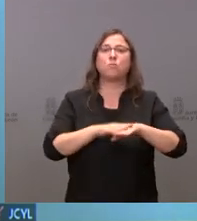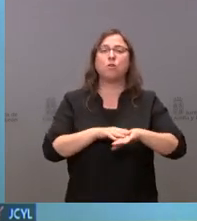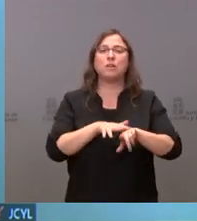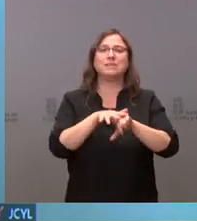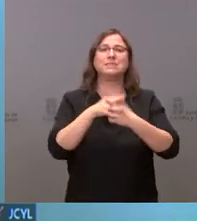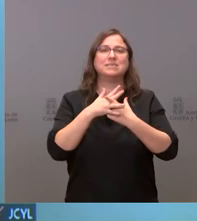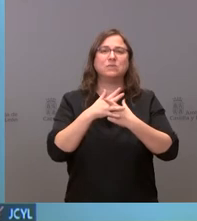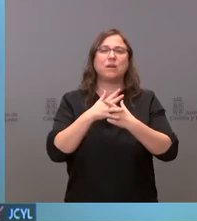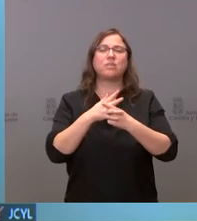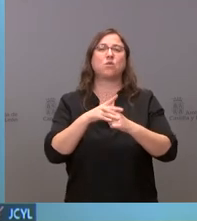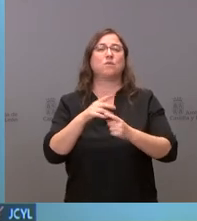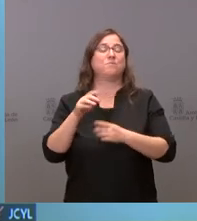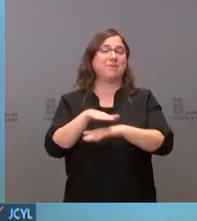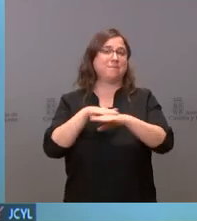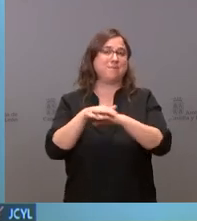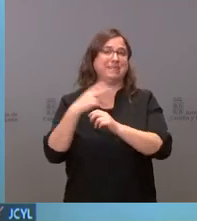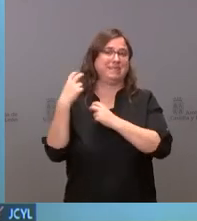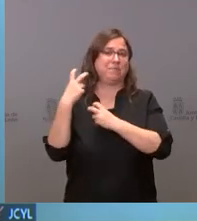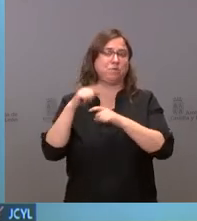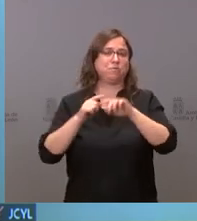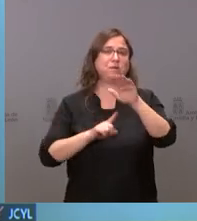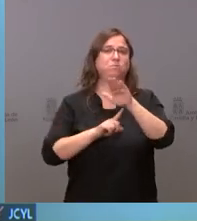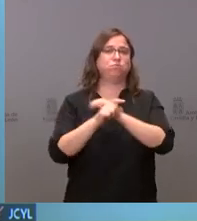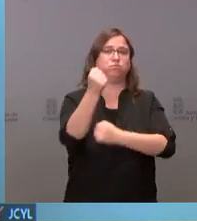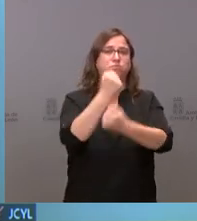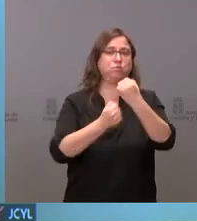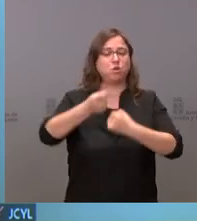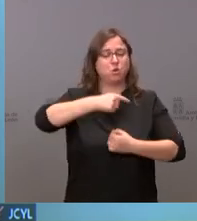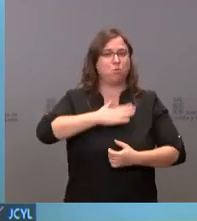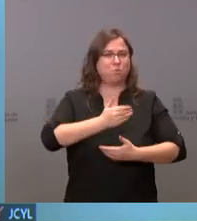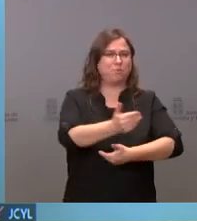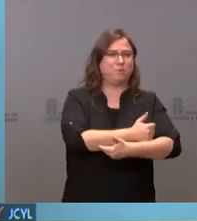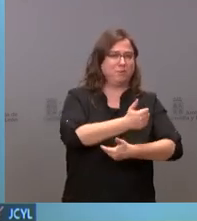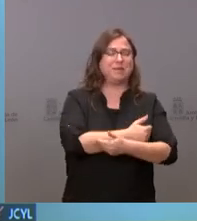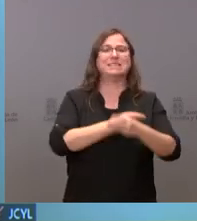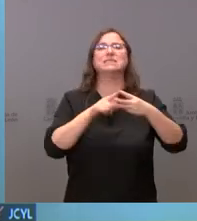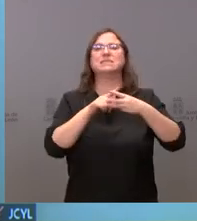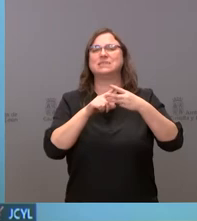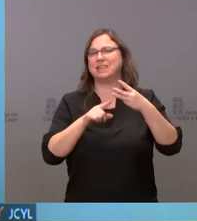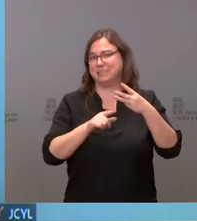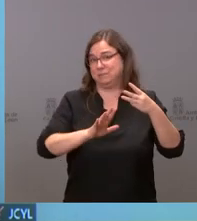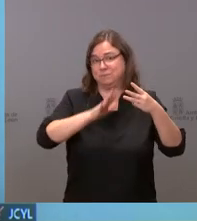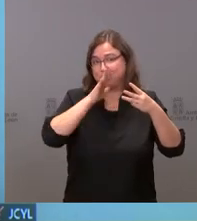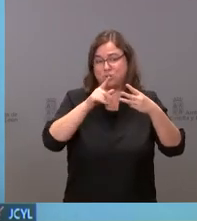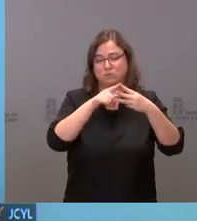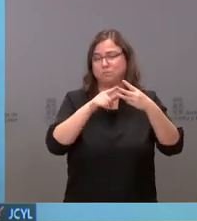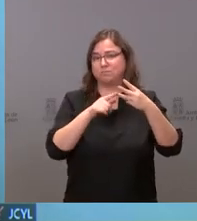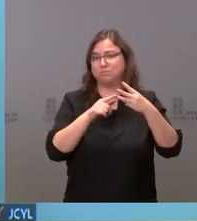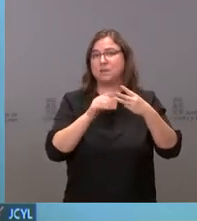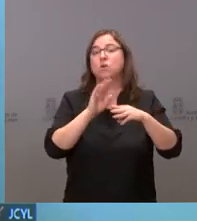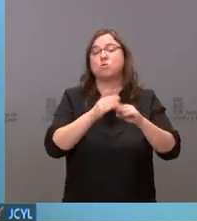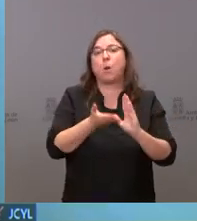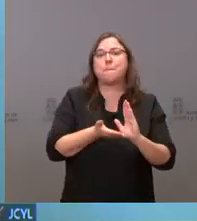de las bases tributarias y del crecimiento económico que estamos experimentando y son tres las causas fundamentales que impiden un mayor